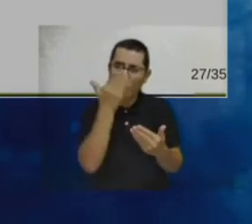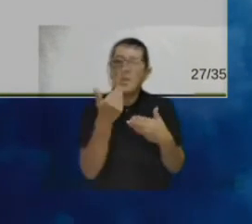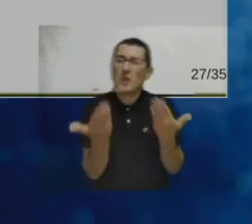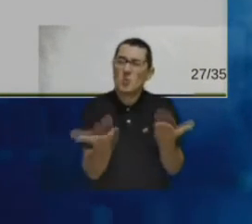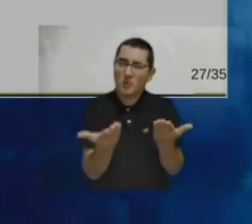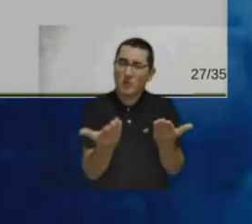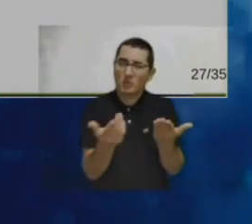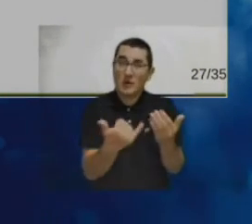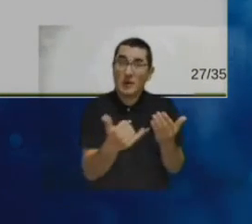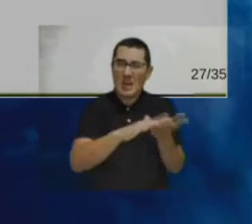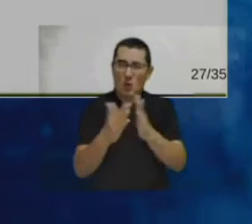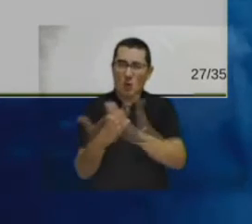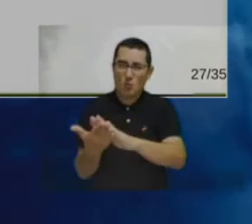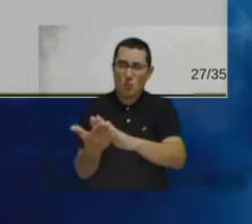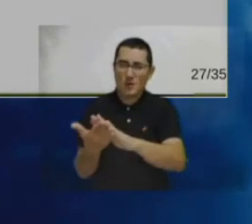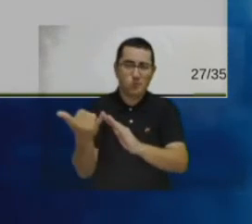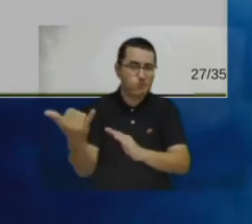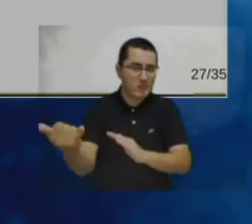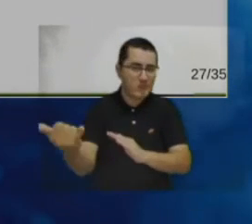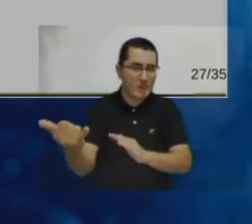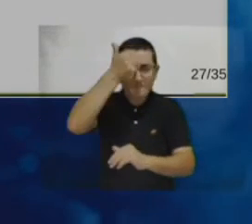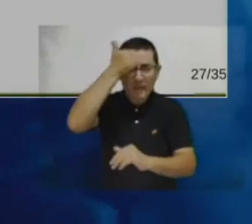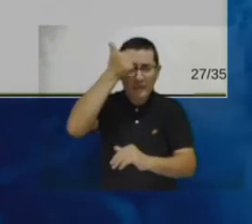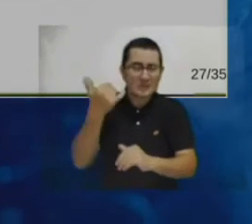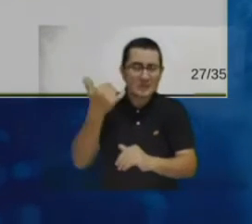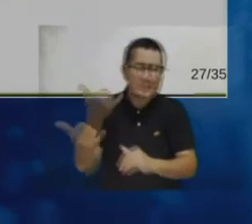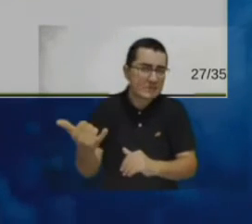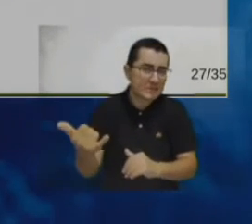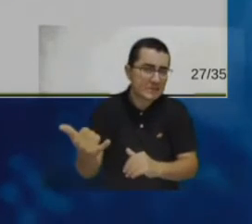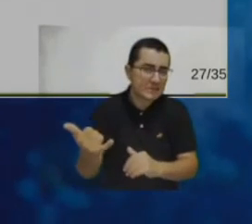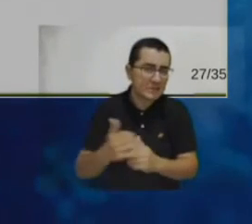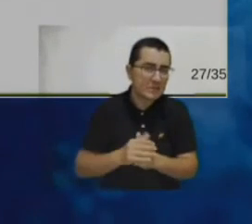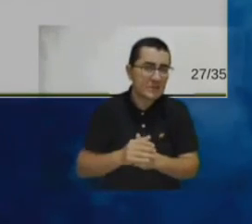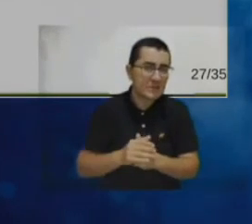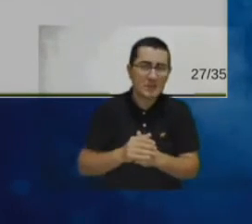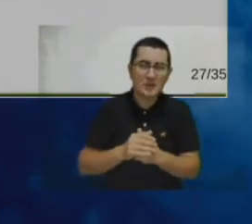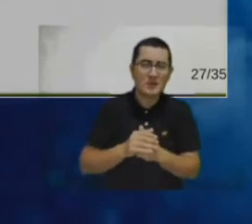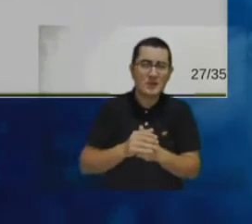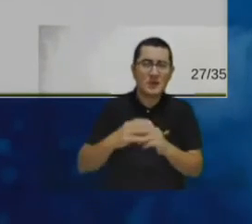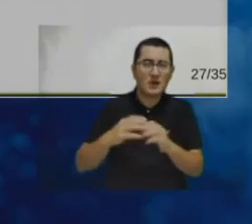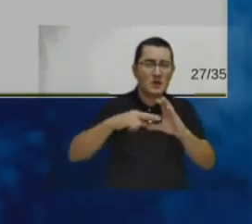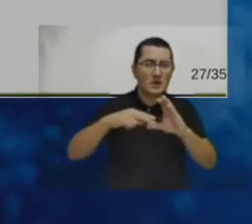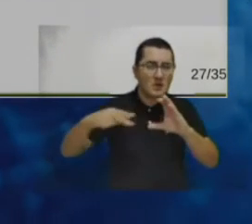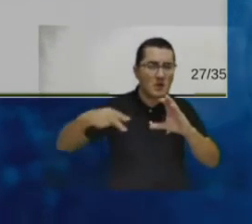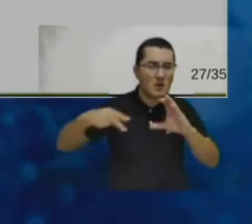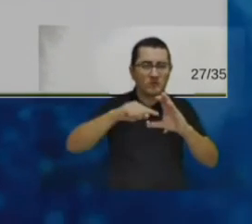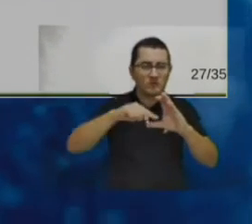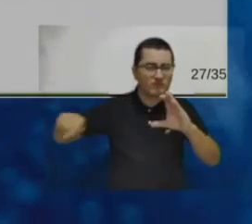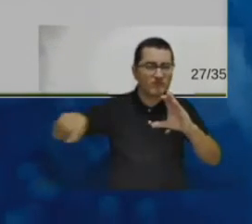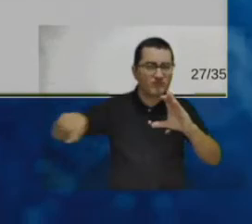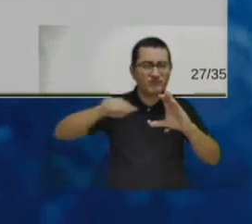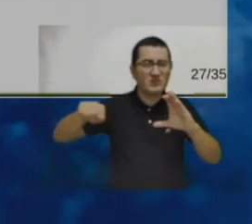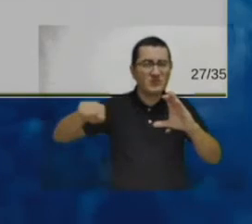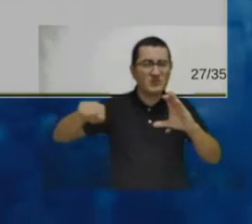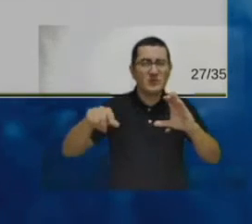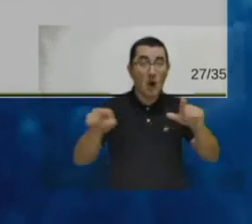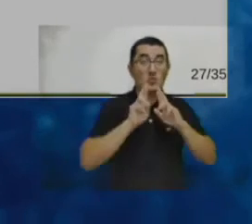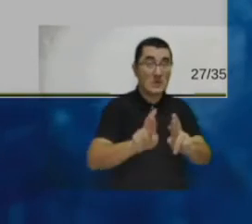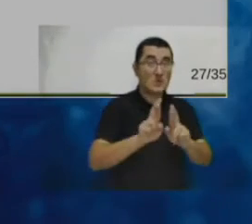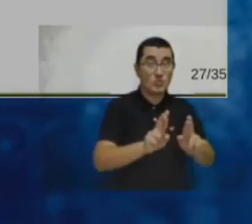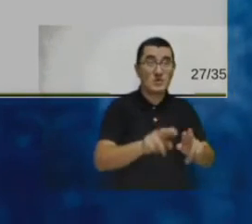hay que decir que principalmente por nuestros canales de difusión pues las personas que respondieron hacen parte de la comunidad